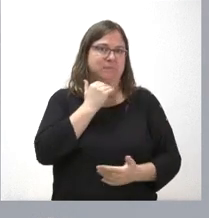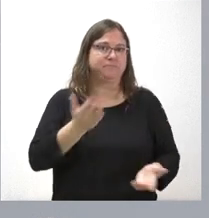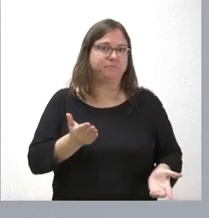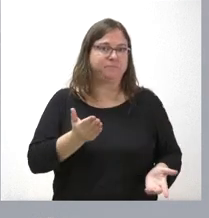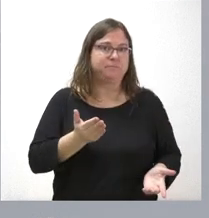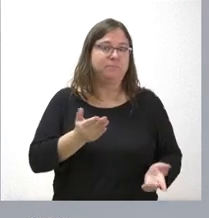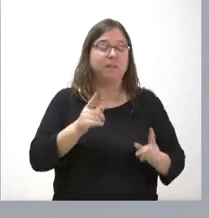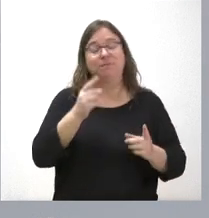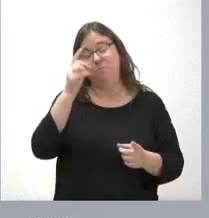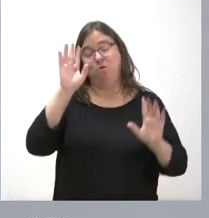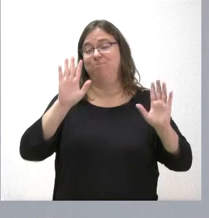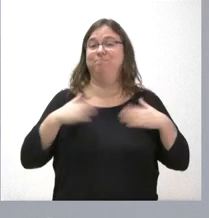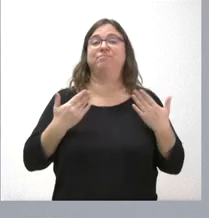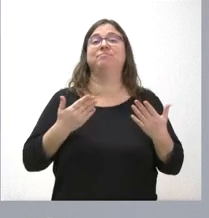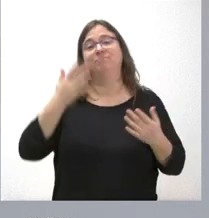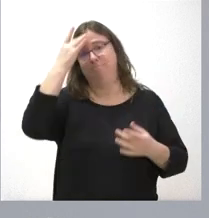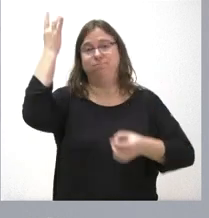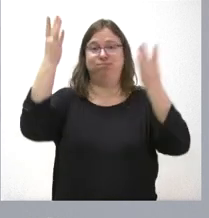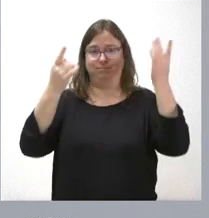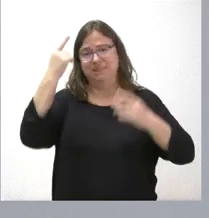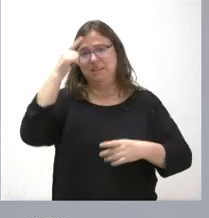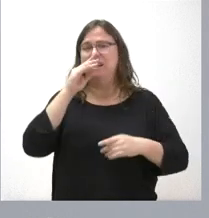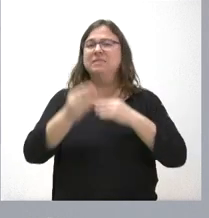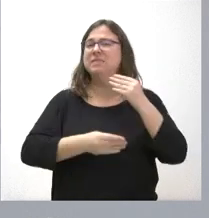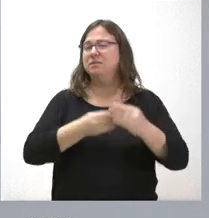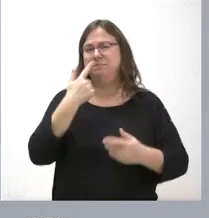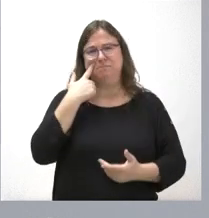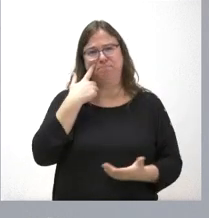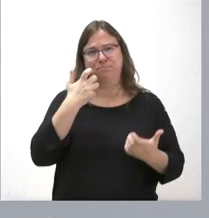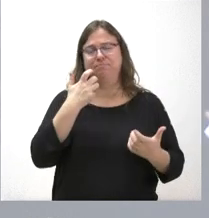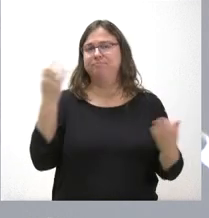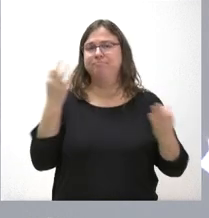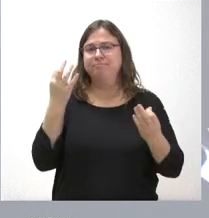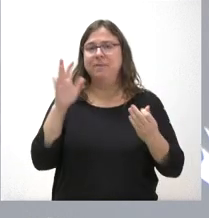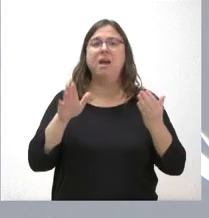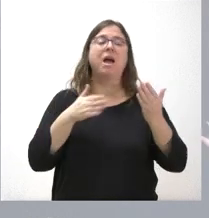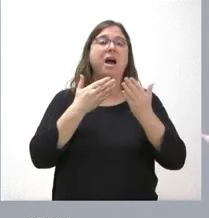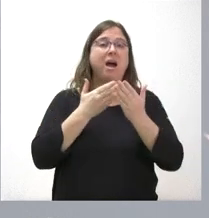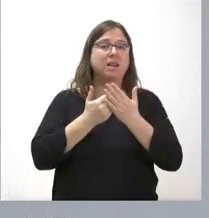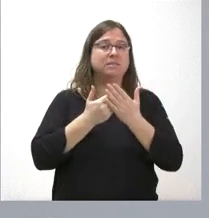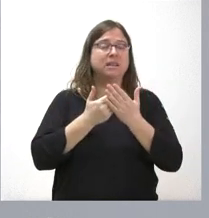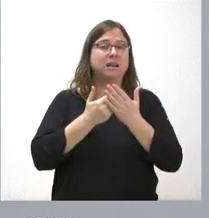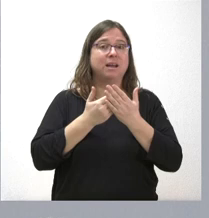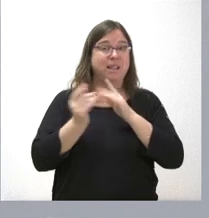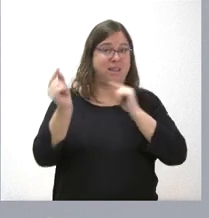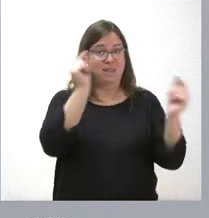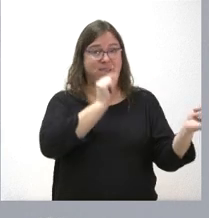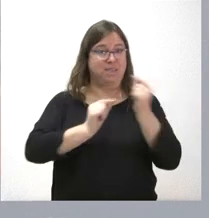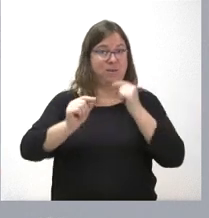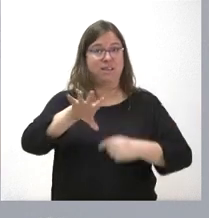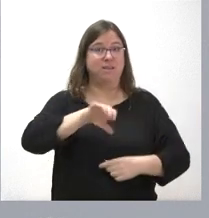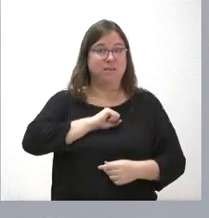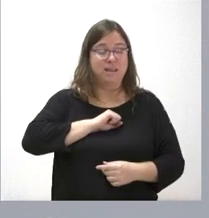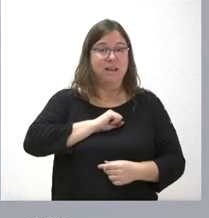una cierta improvisación. La improvisación que se ha puesto de manifiesto se refleja en que, incluso durante el debate de investiduras,